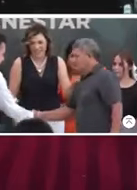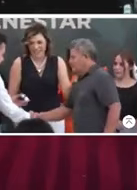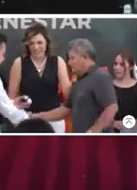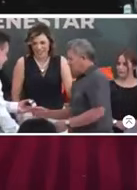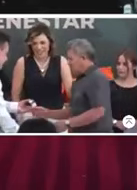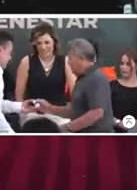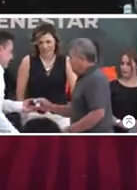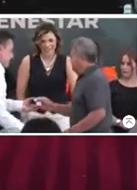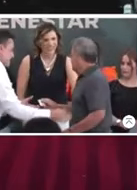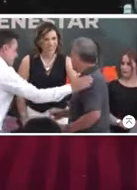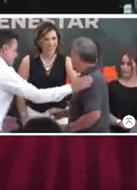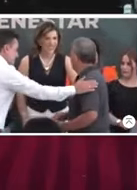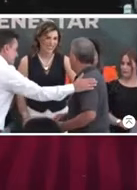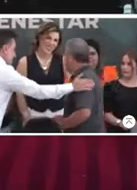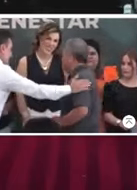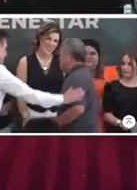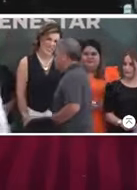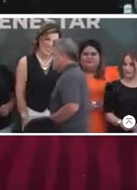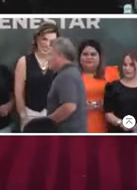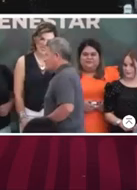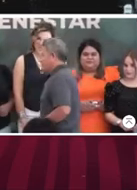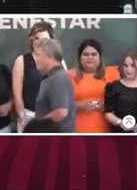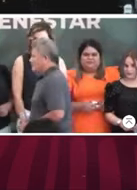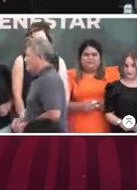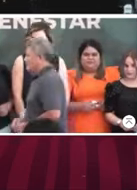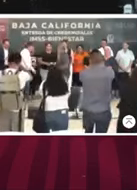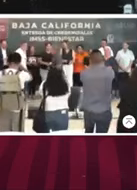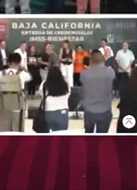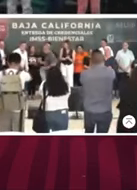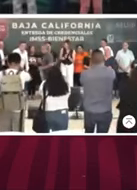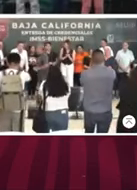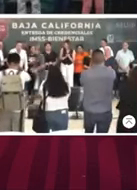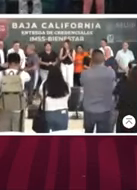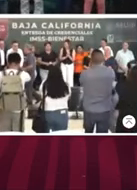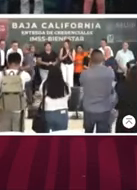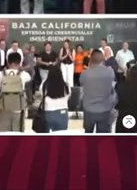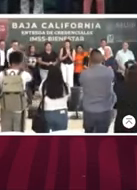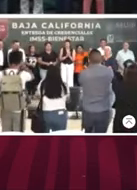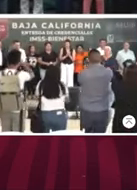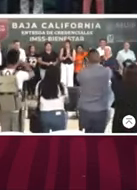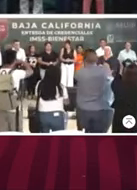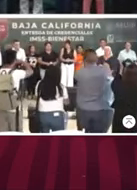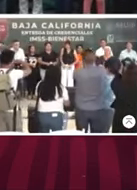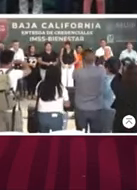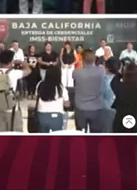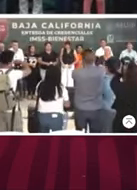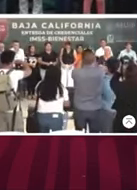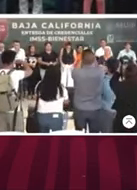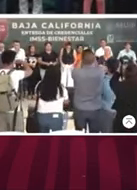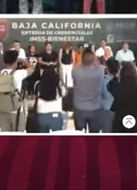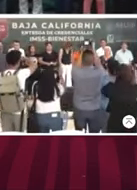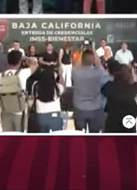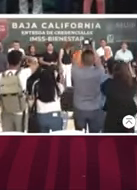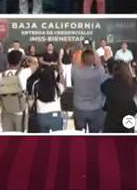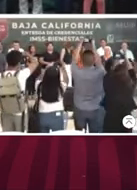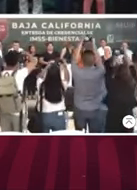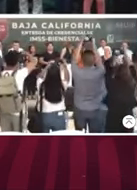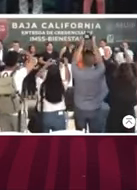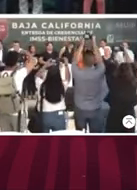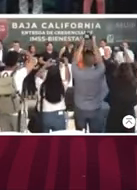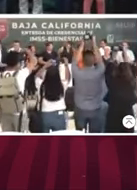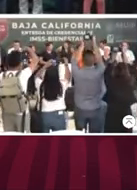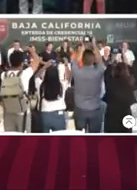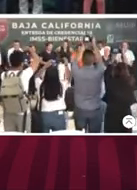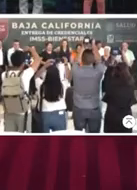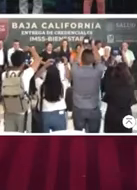credenciales. También Alfonso Durazo, gobernador de Sonora, el gobernador